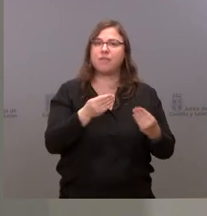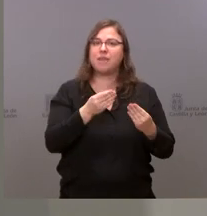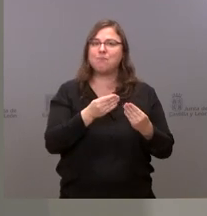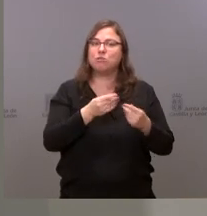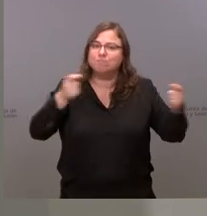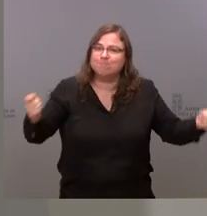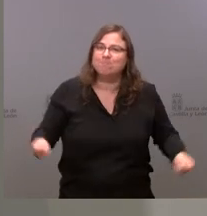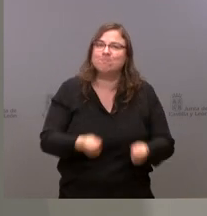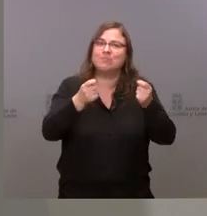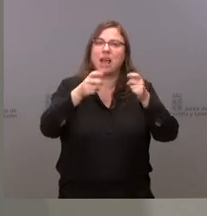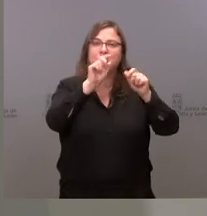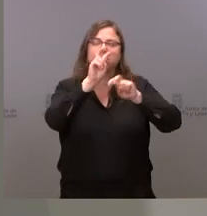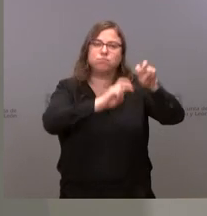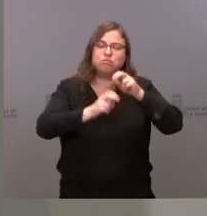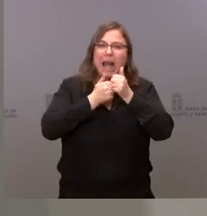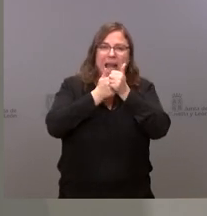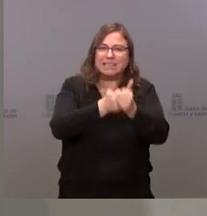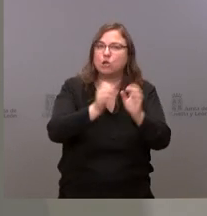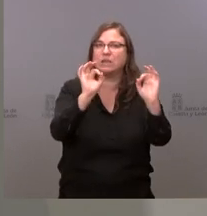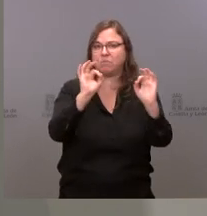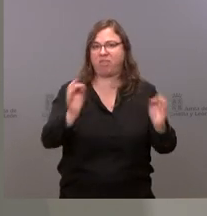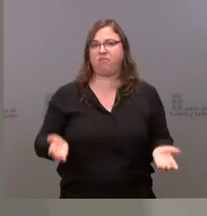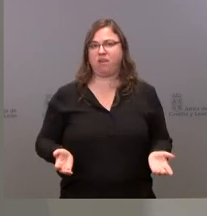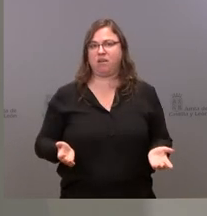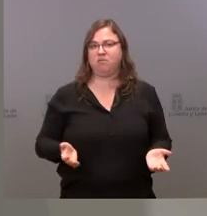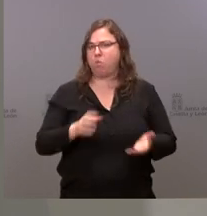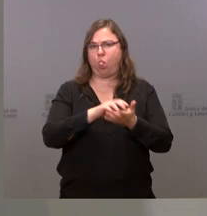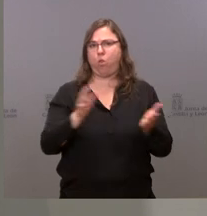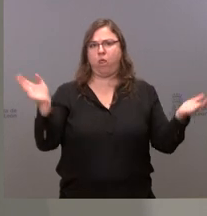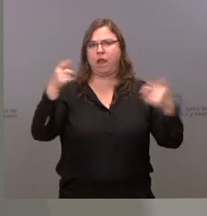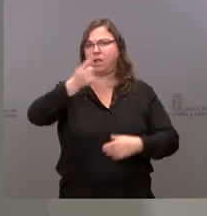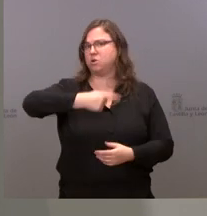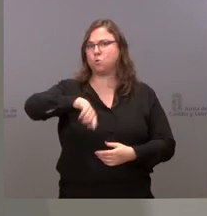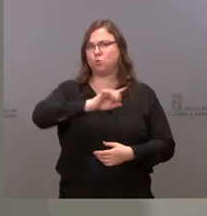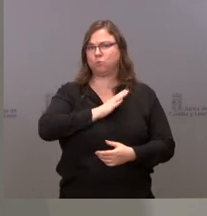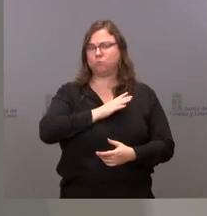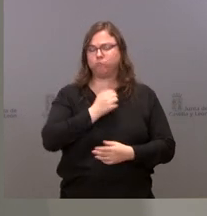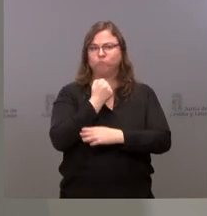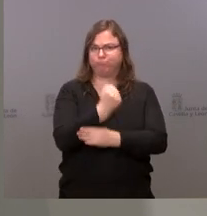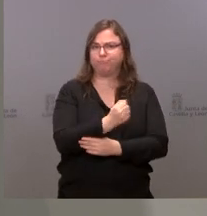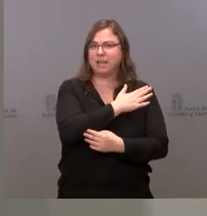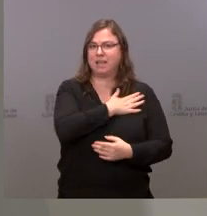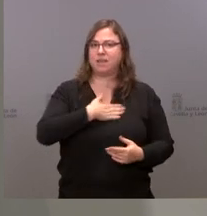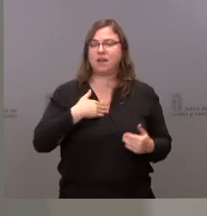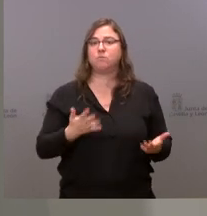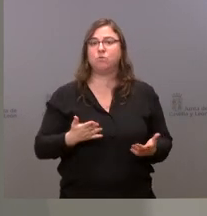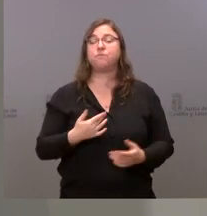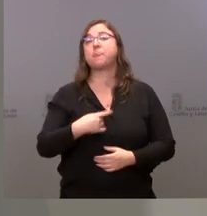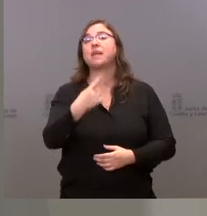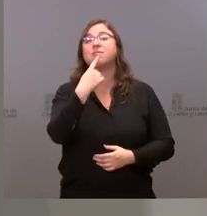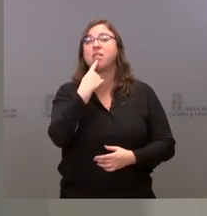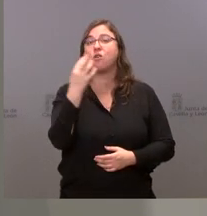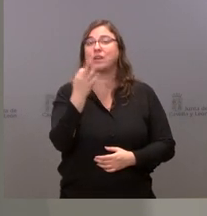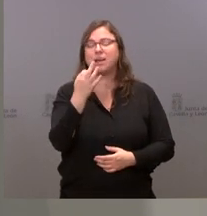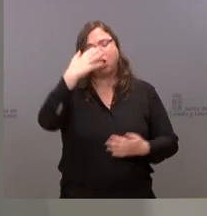específica de rastreo en nuestra comunidad autónoma y que, sin duda, esta campaña la queremos ver reforzadas. Sí que les digo a este respecto